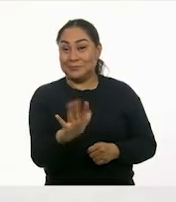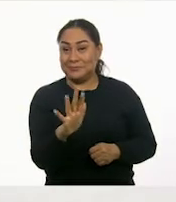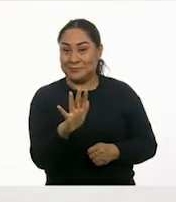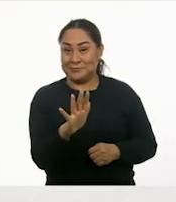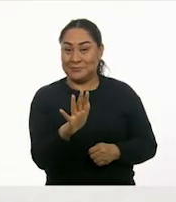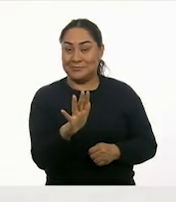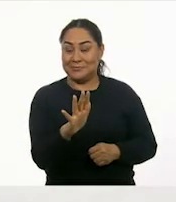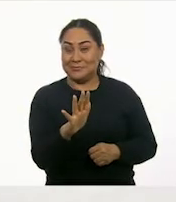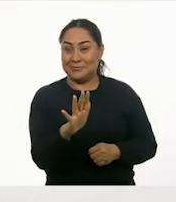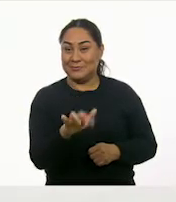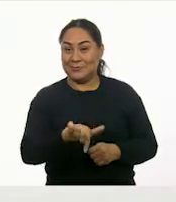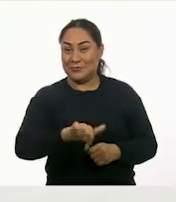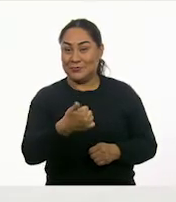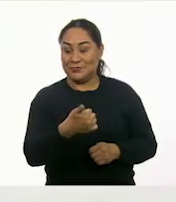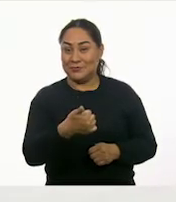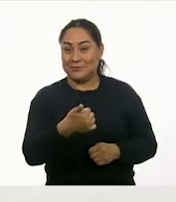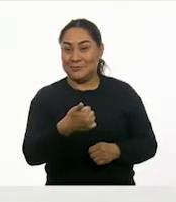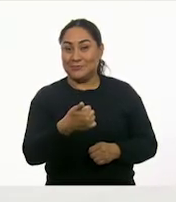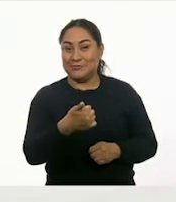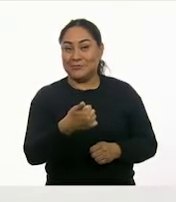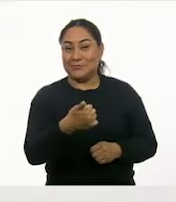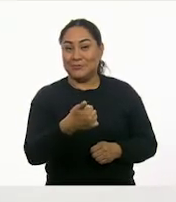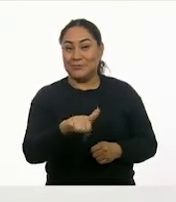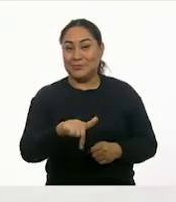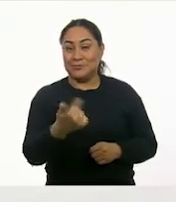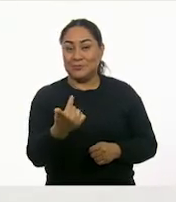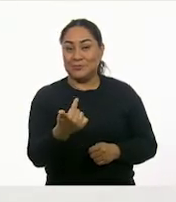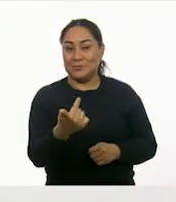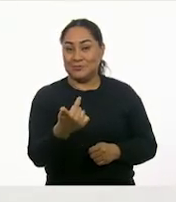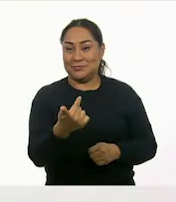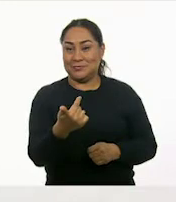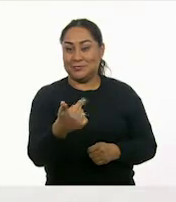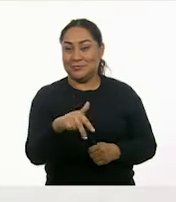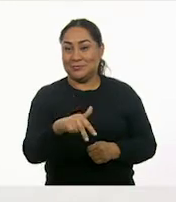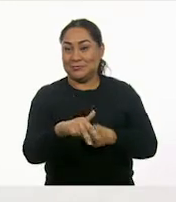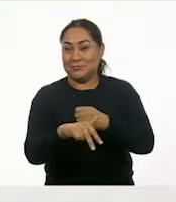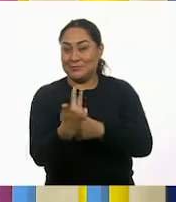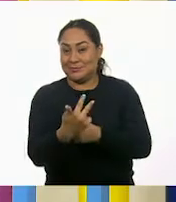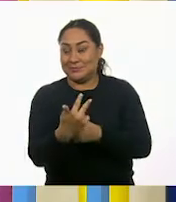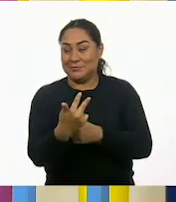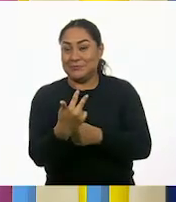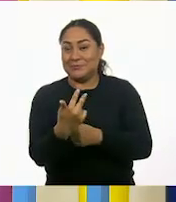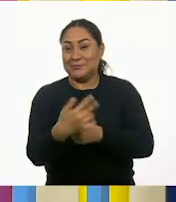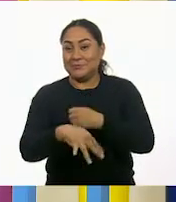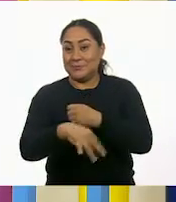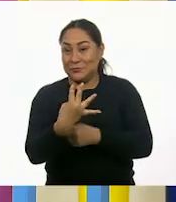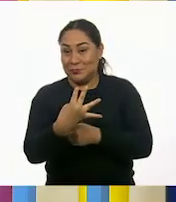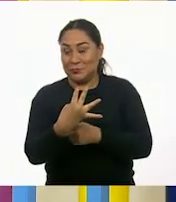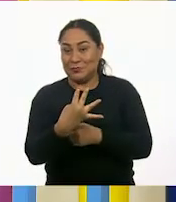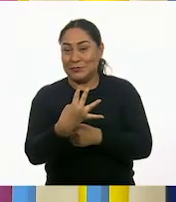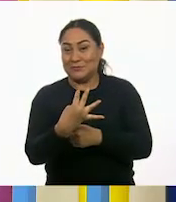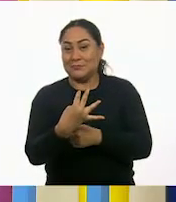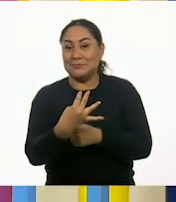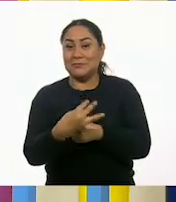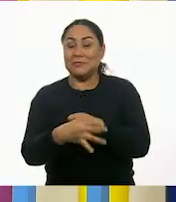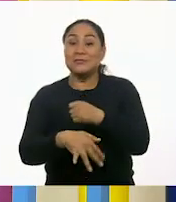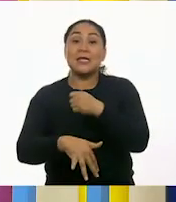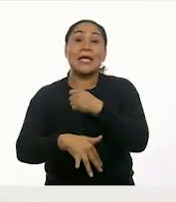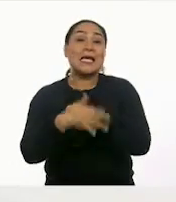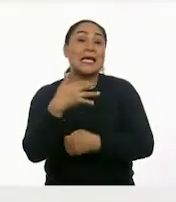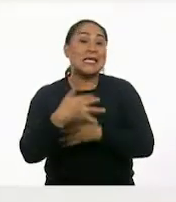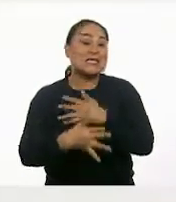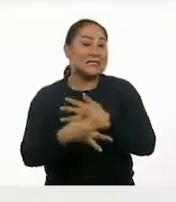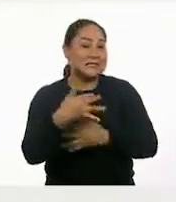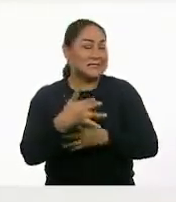diez, once, doce, trece, catorce y